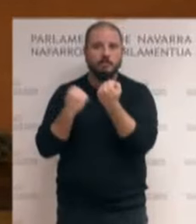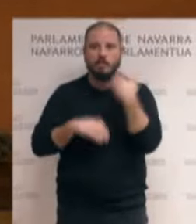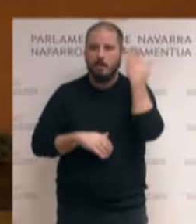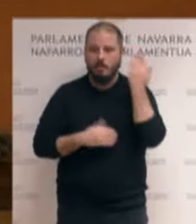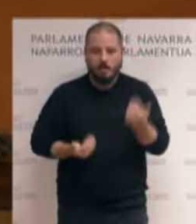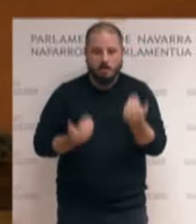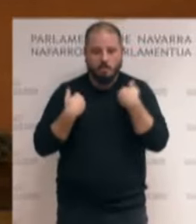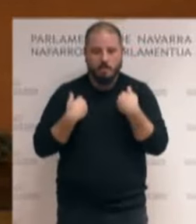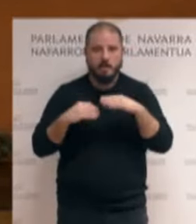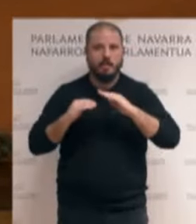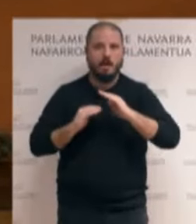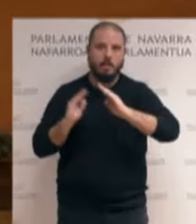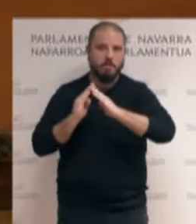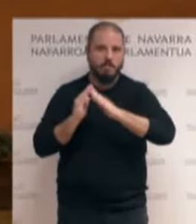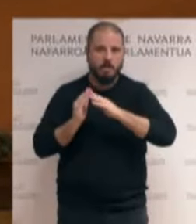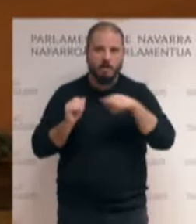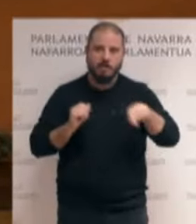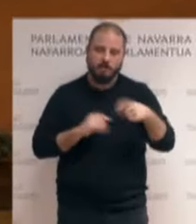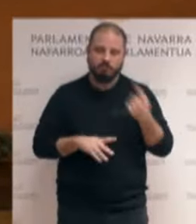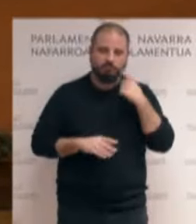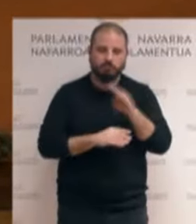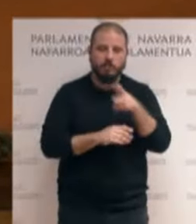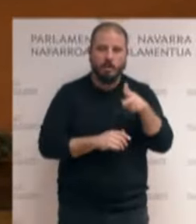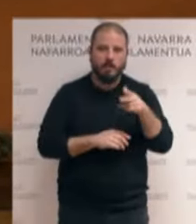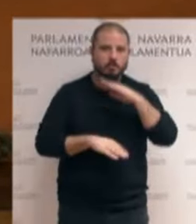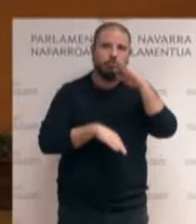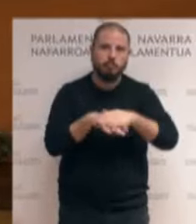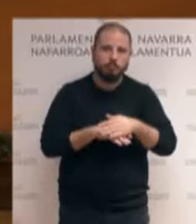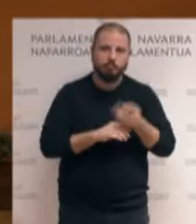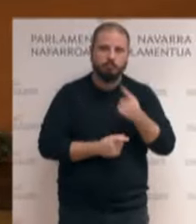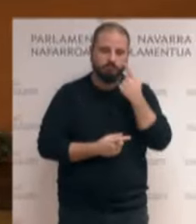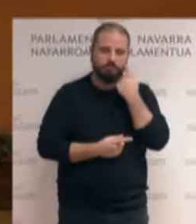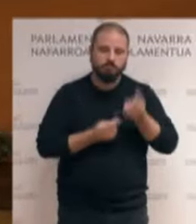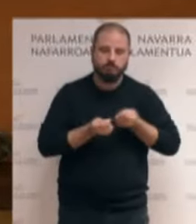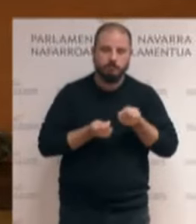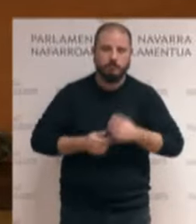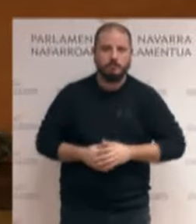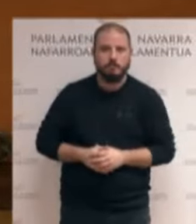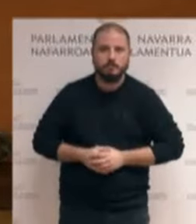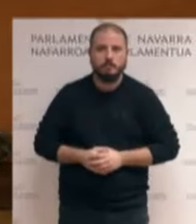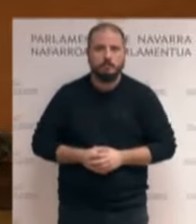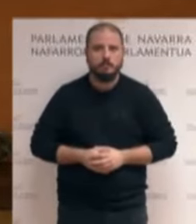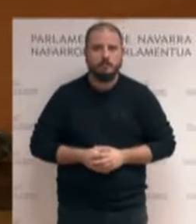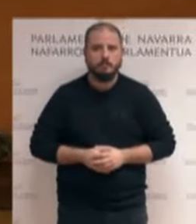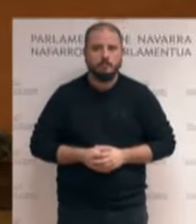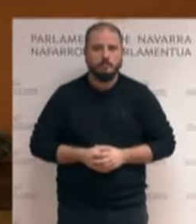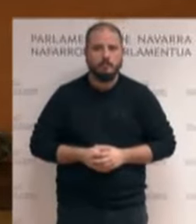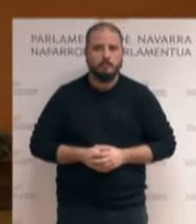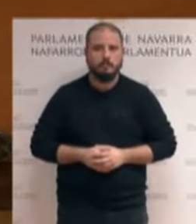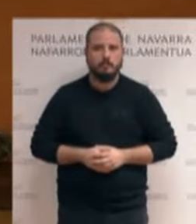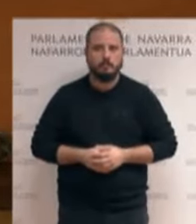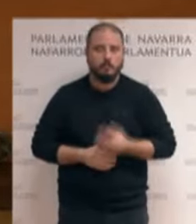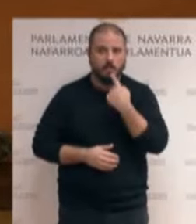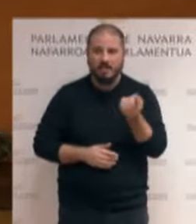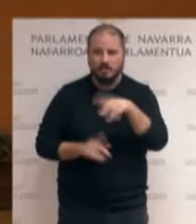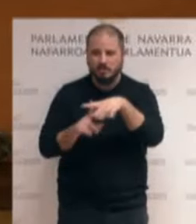de este derecho. Creo que no me equivoco si digo que la situación de la vivienda